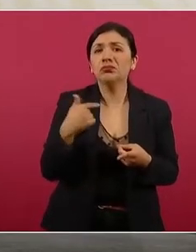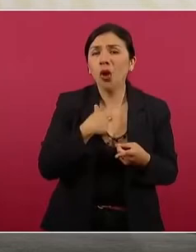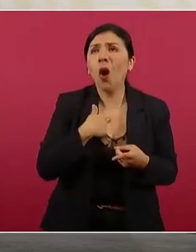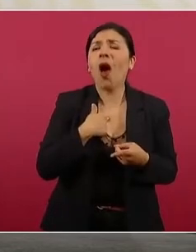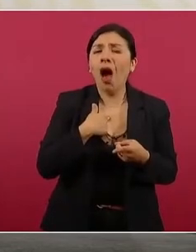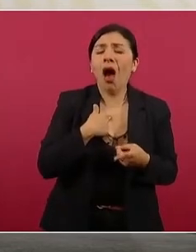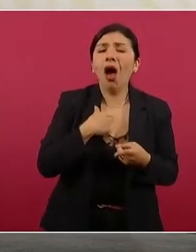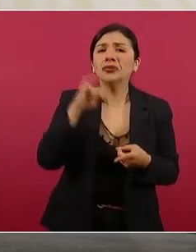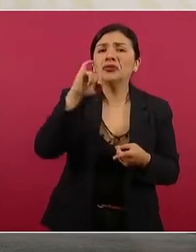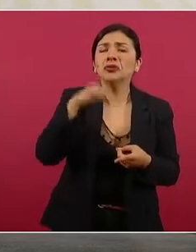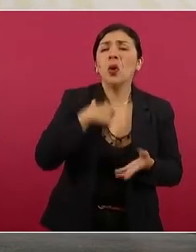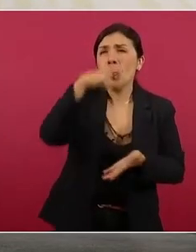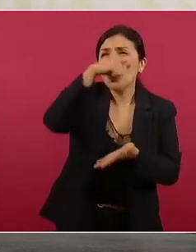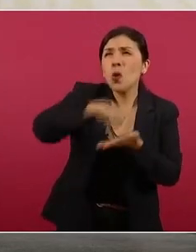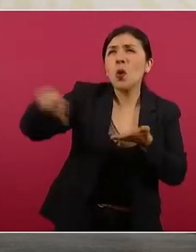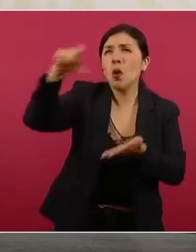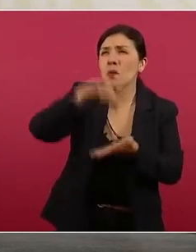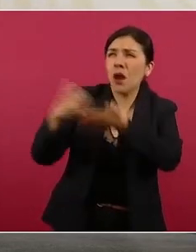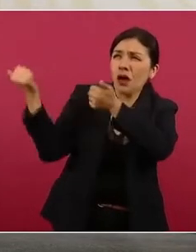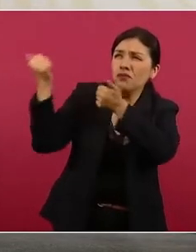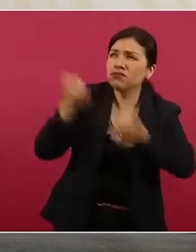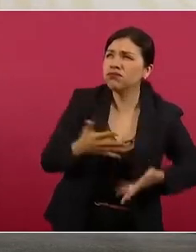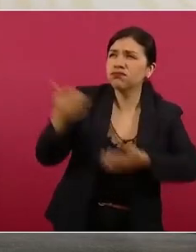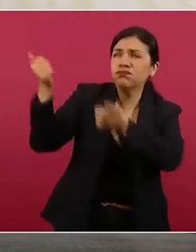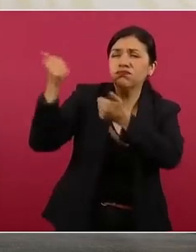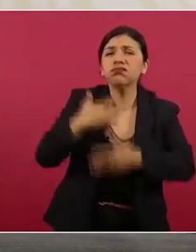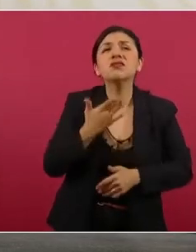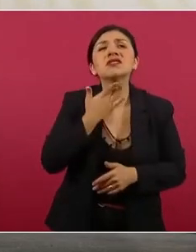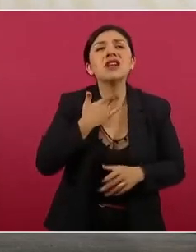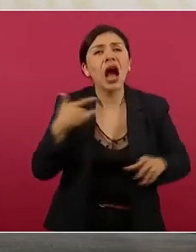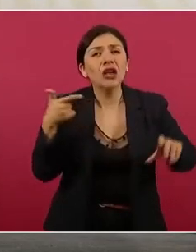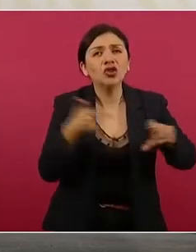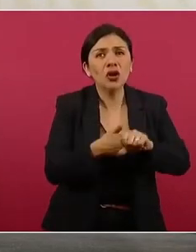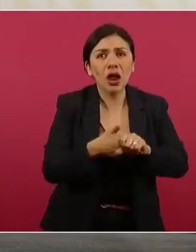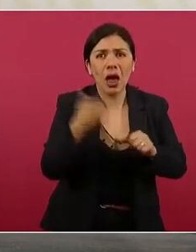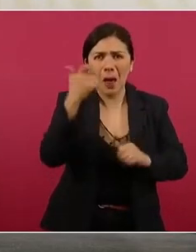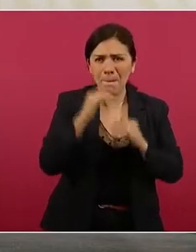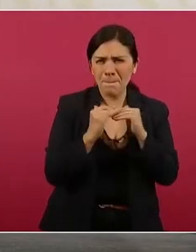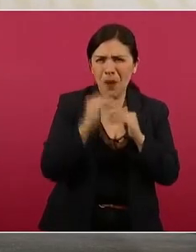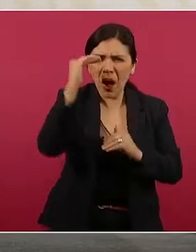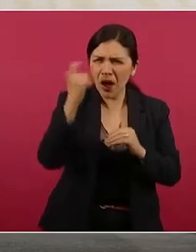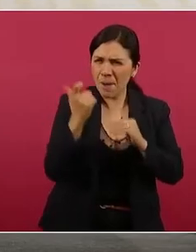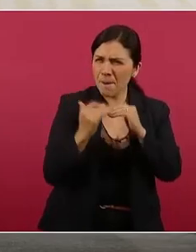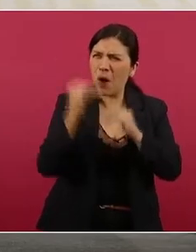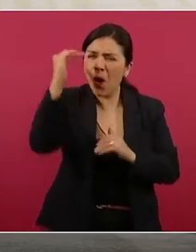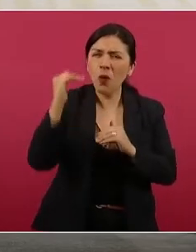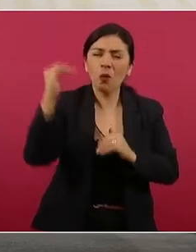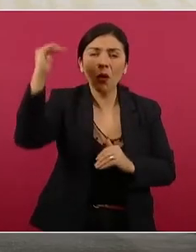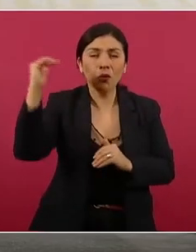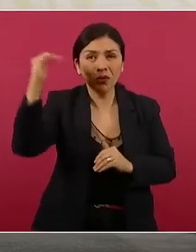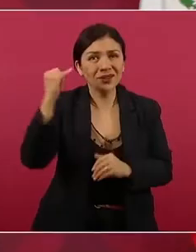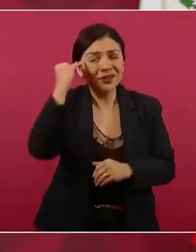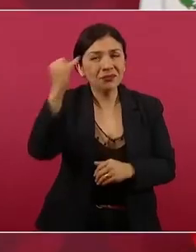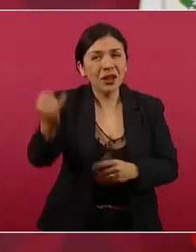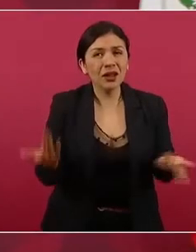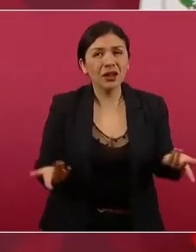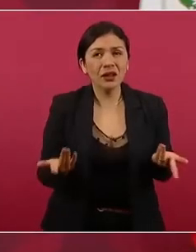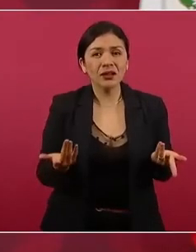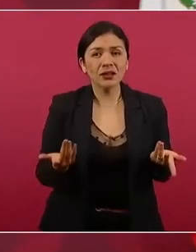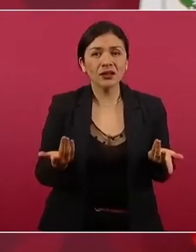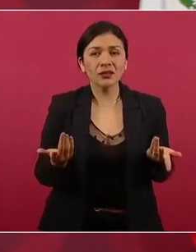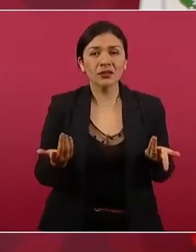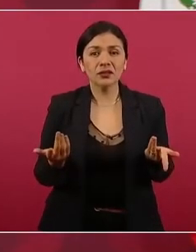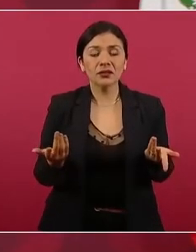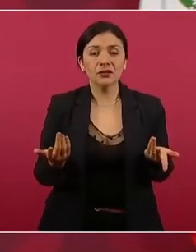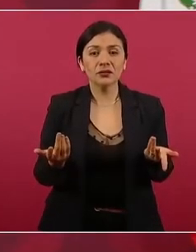toda la gasolina a precios elevadísimos y entonces